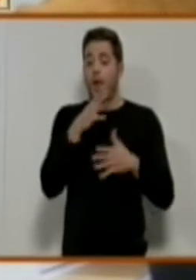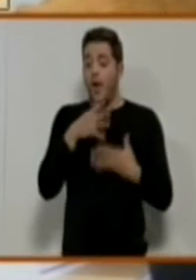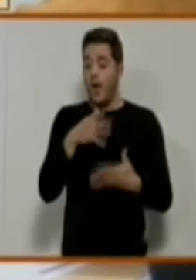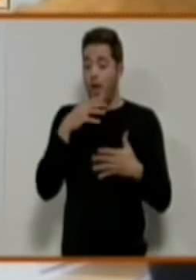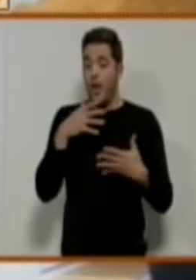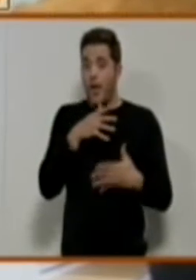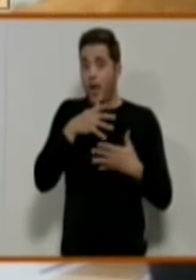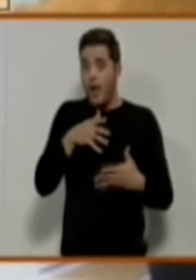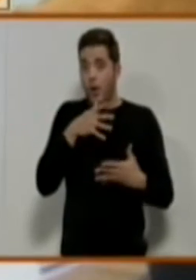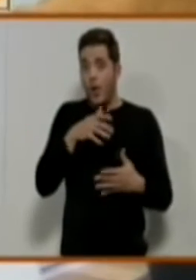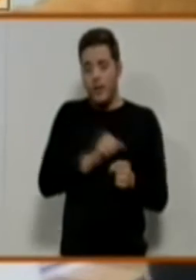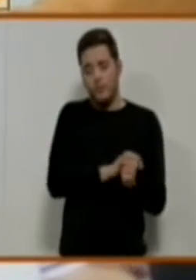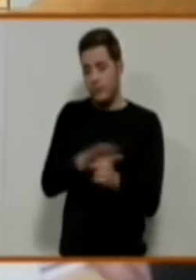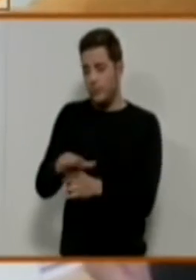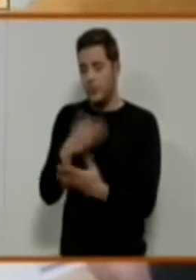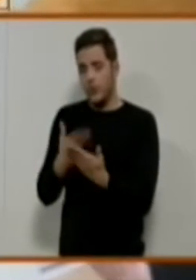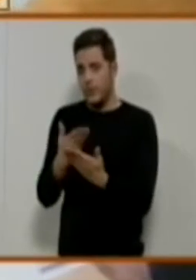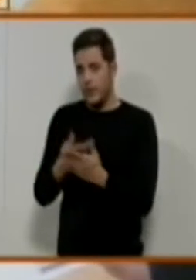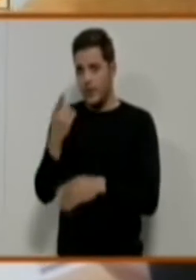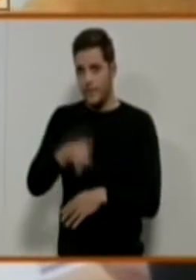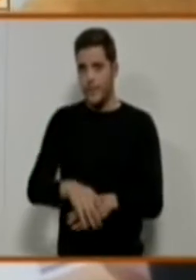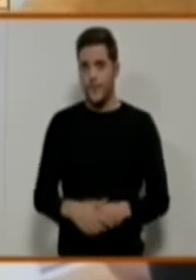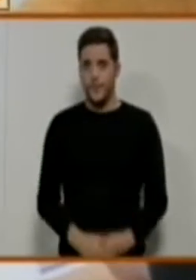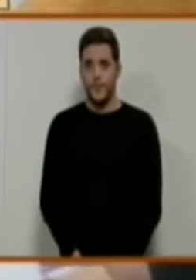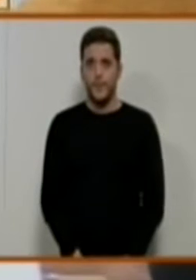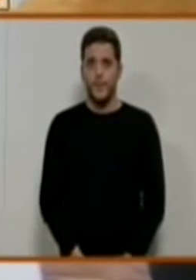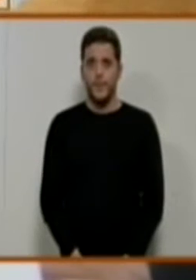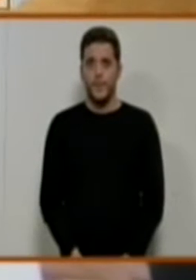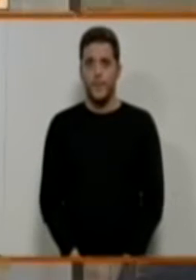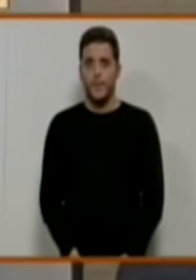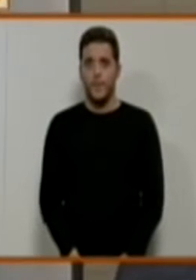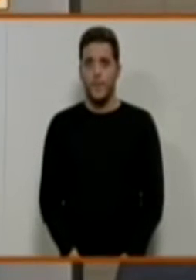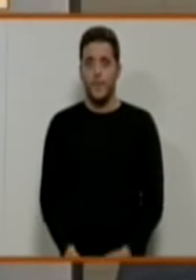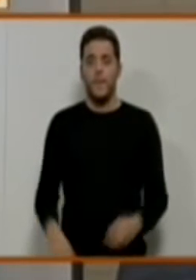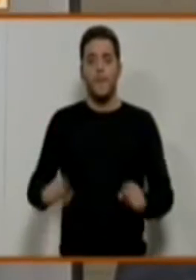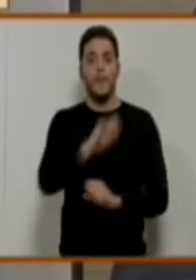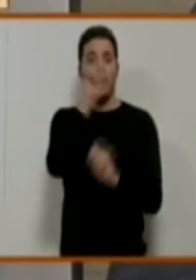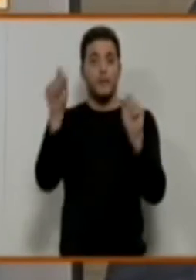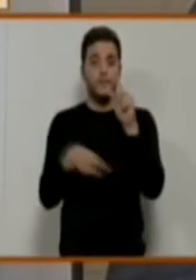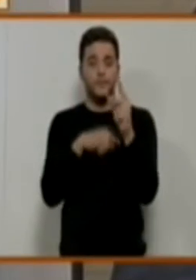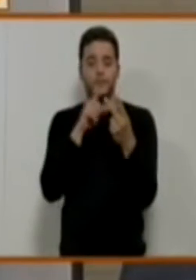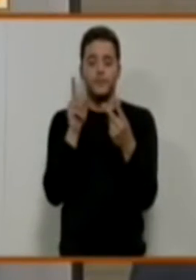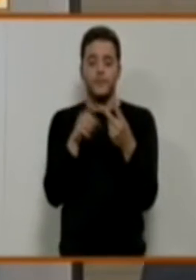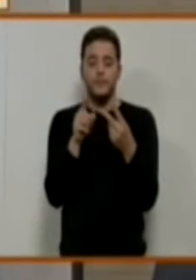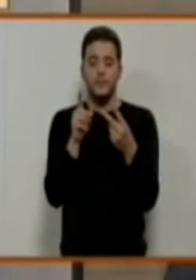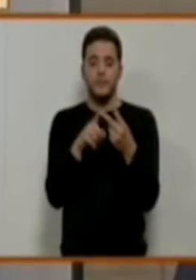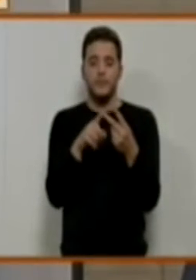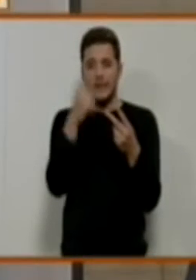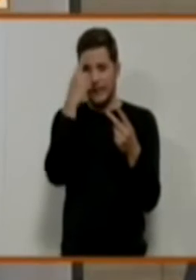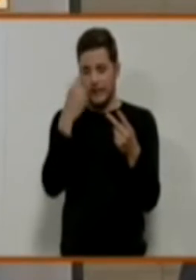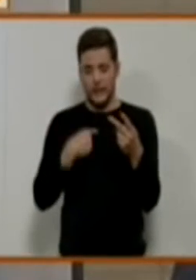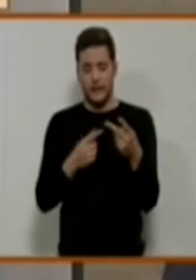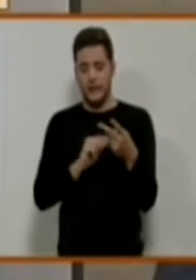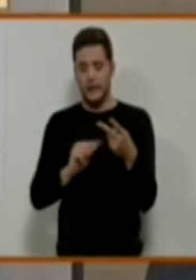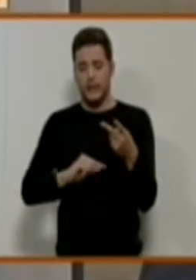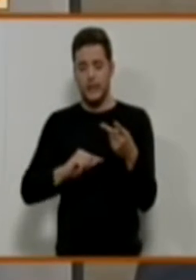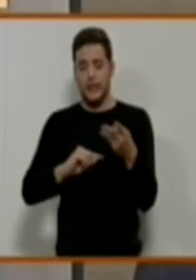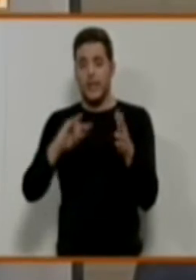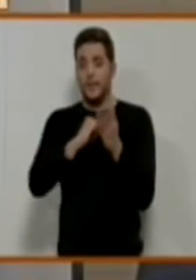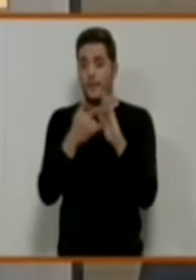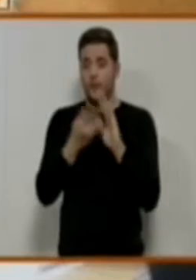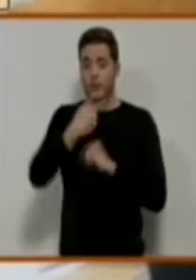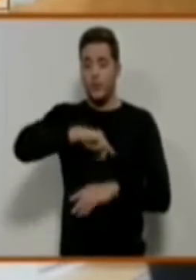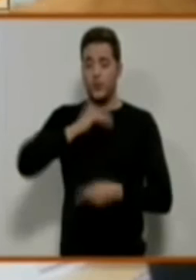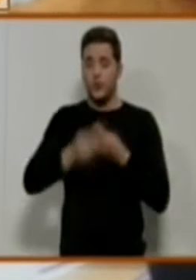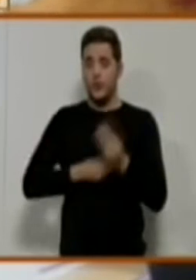cubierto y garantizado. La siguiente pregunta creo que tenía los mecanismos que utilizamos para